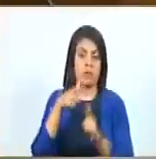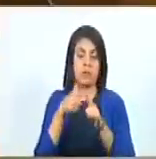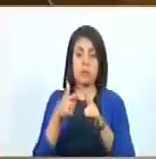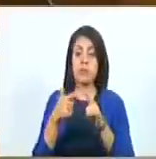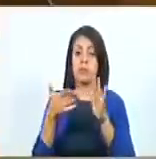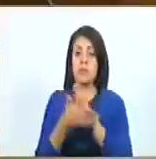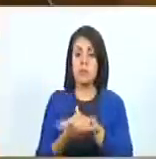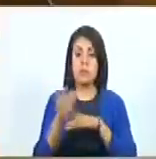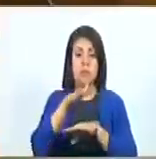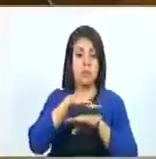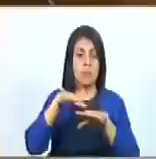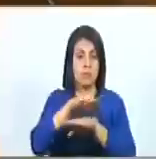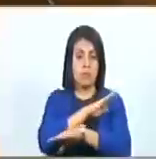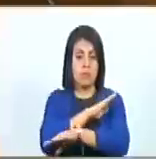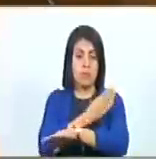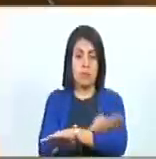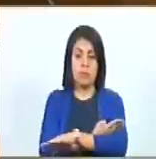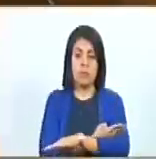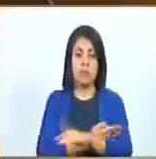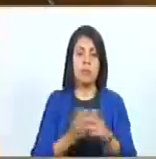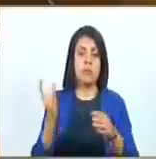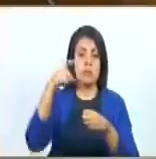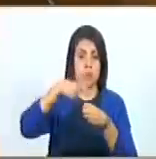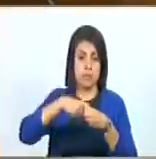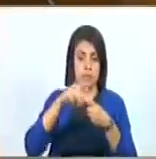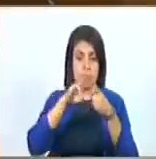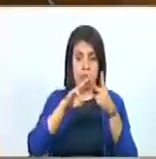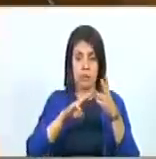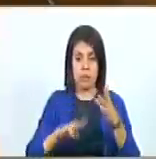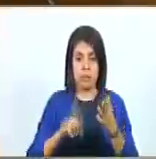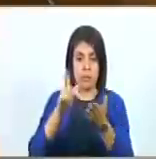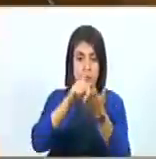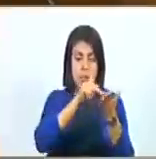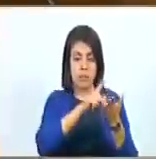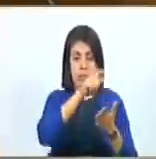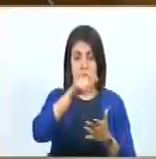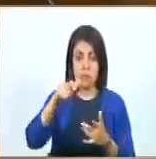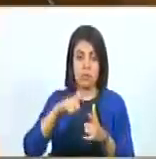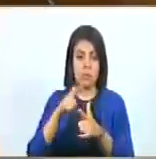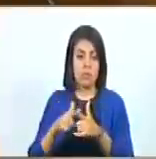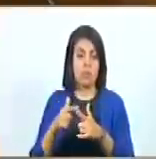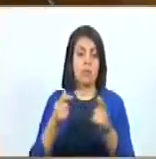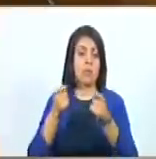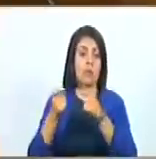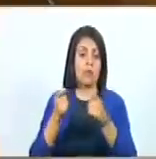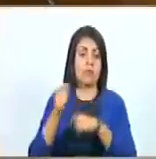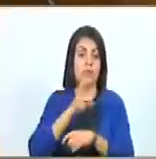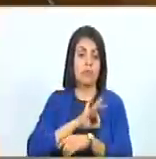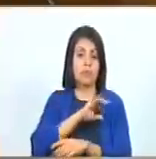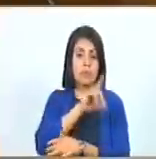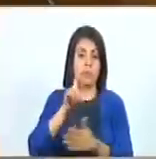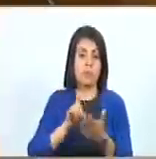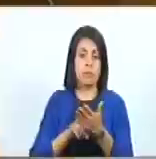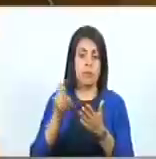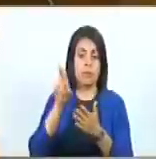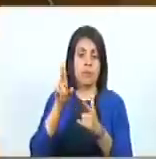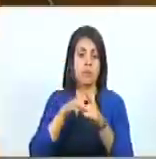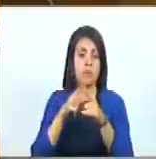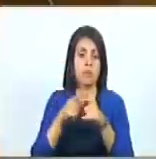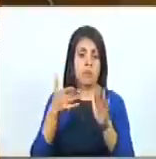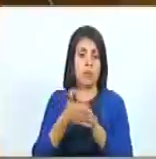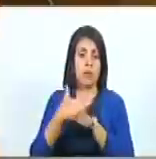Corresponde al Ministerio del Poder Popular con competencia en materia de participación ciudadana y la Contraloría General de la República,